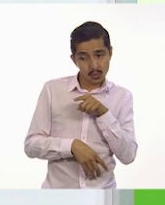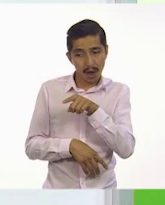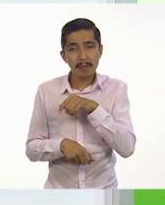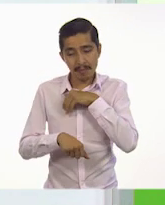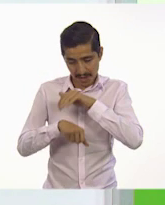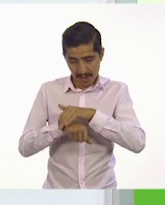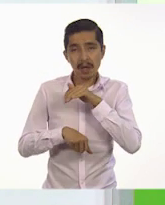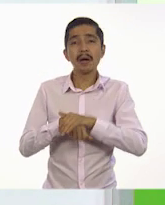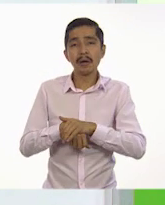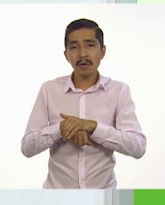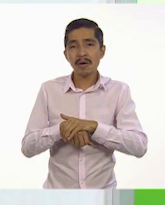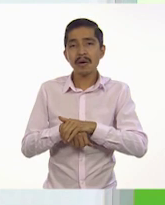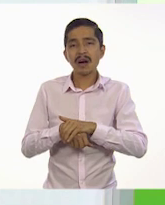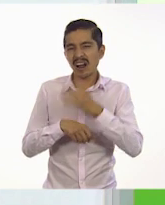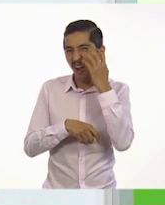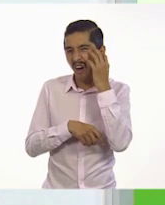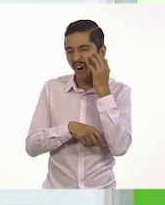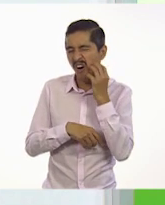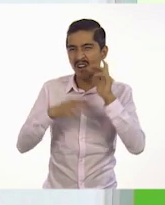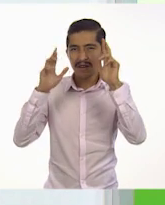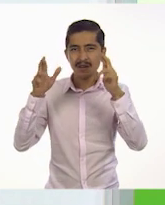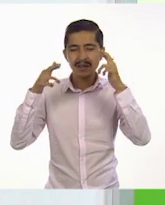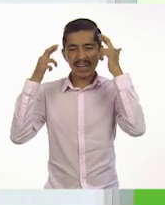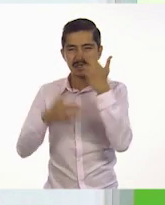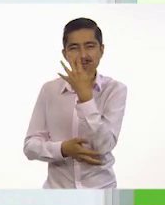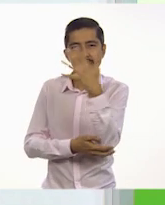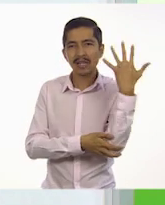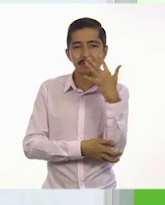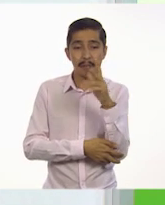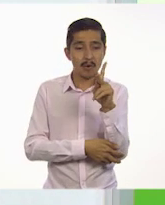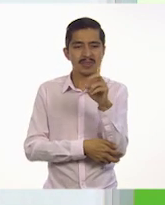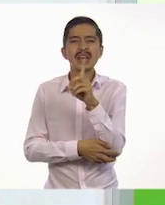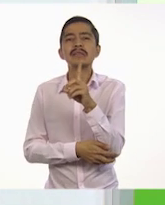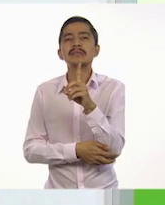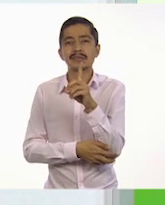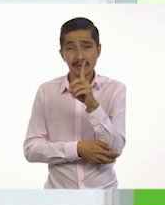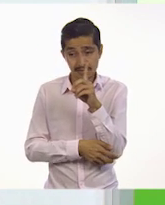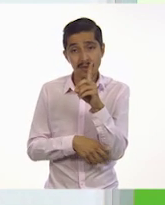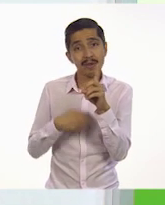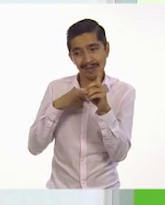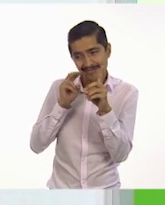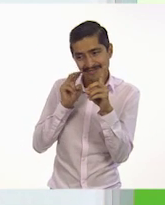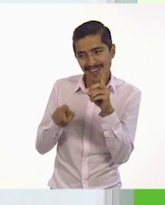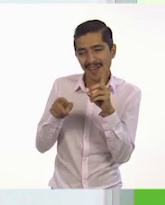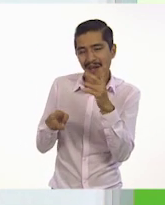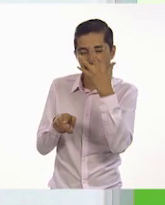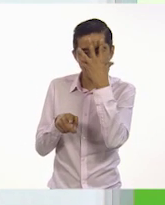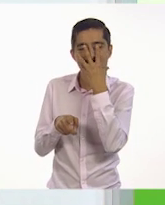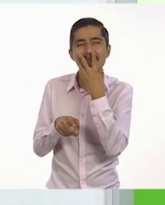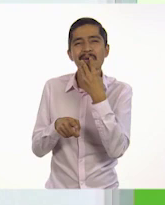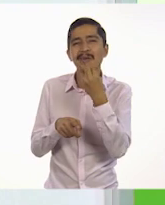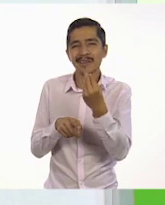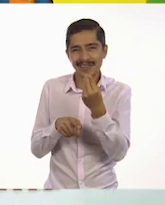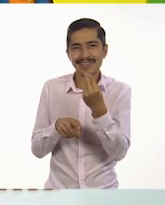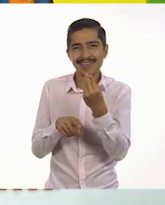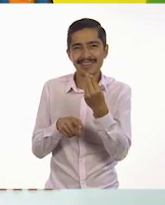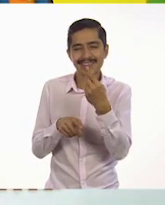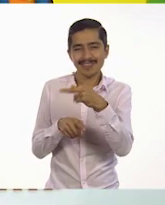el león, rey de la selva. Posdata, te veías hermosa con tus lentes.